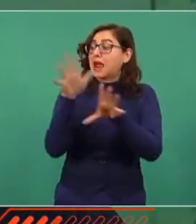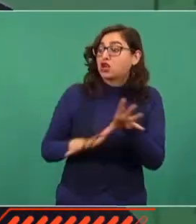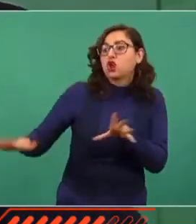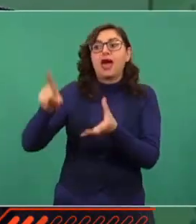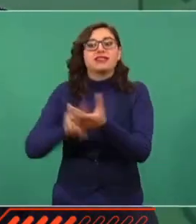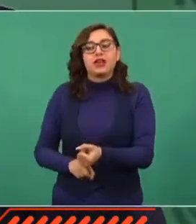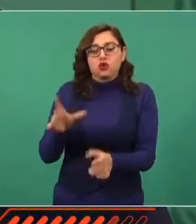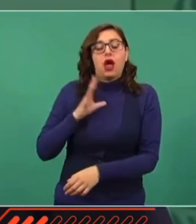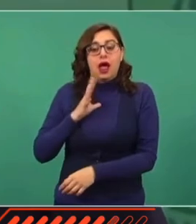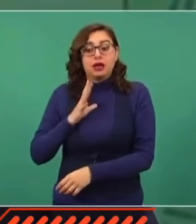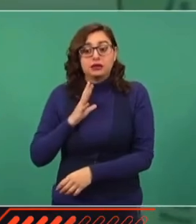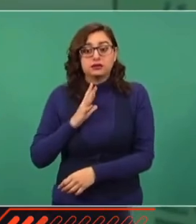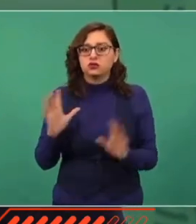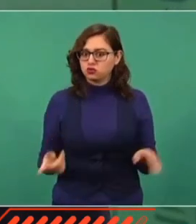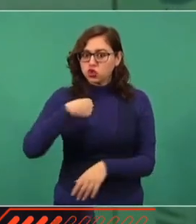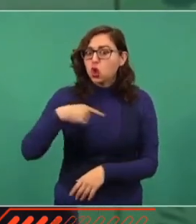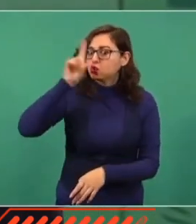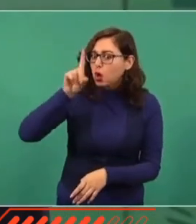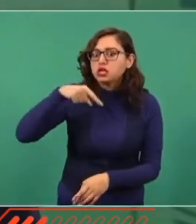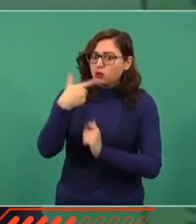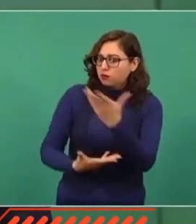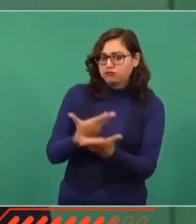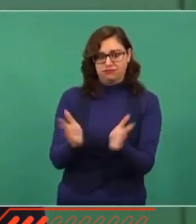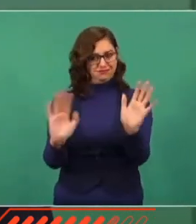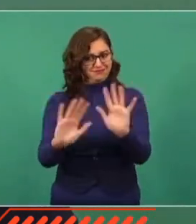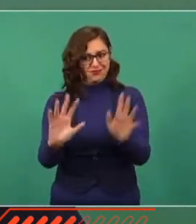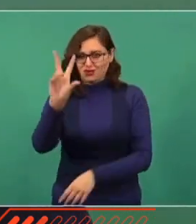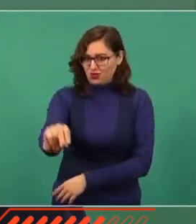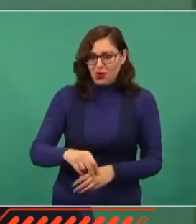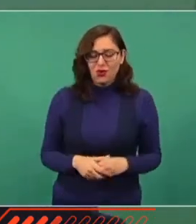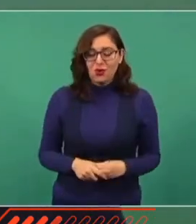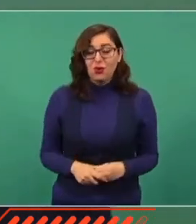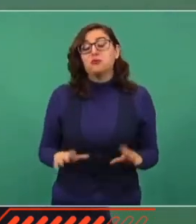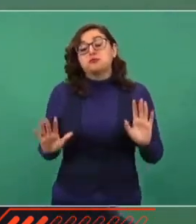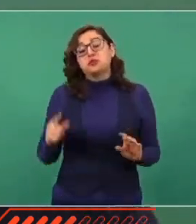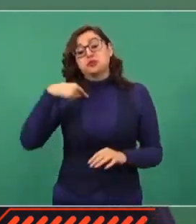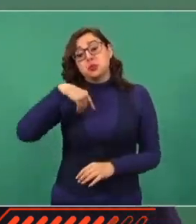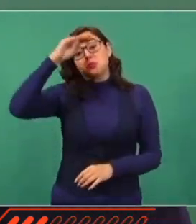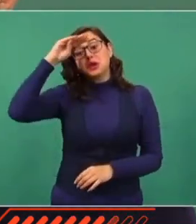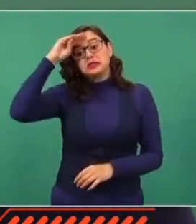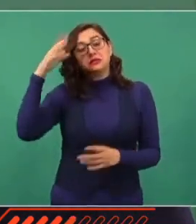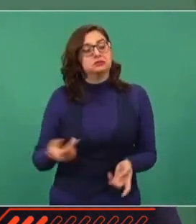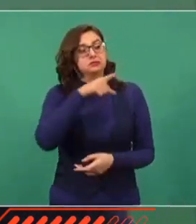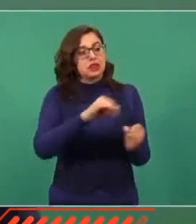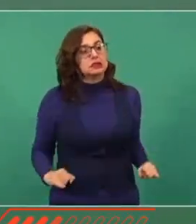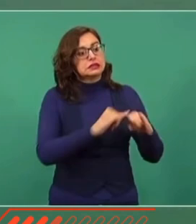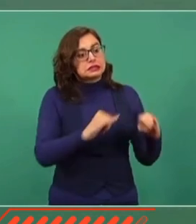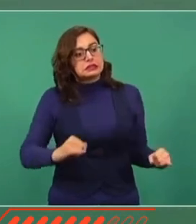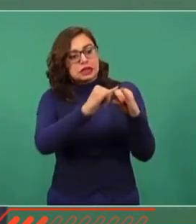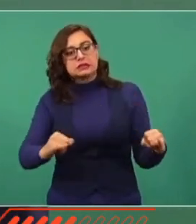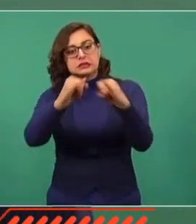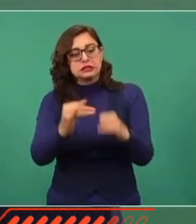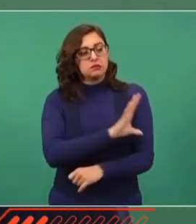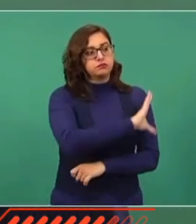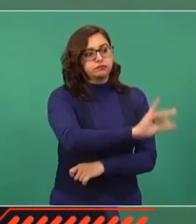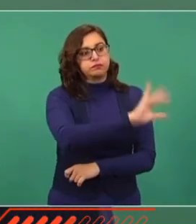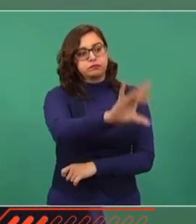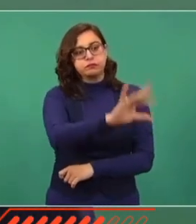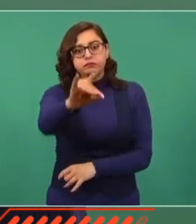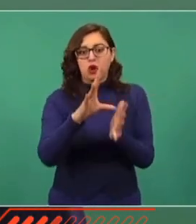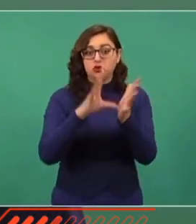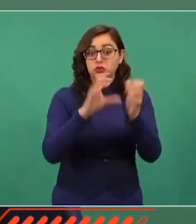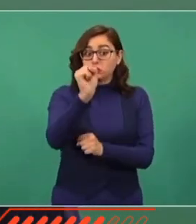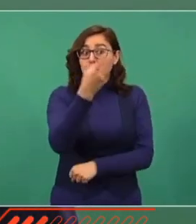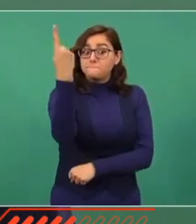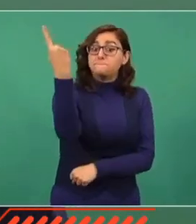Entonces, en el caso, además, no es que yo lo esté planteando, de que todos los órganos que tienen que resolver y que tienen que cumplir con la